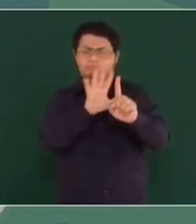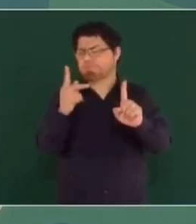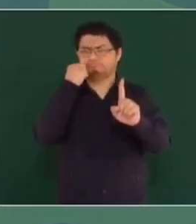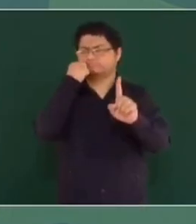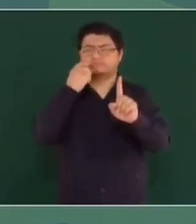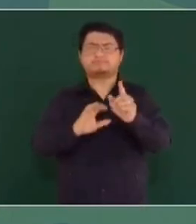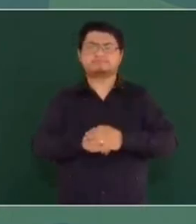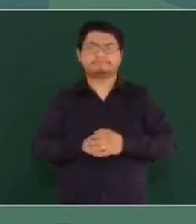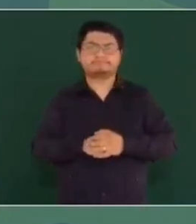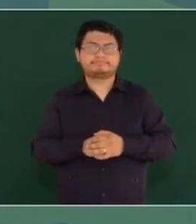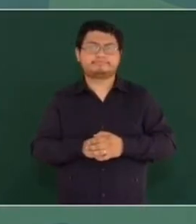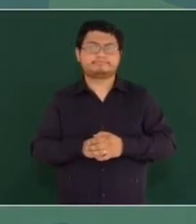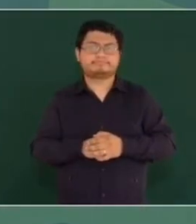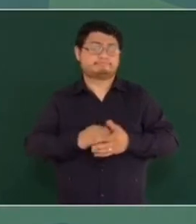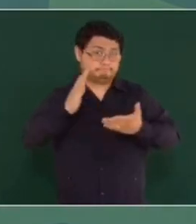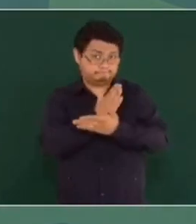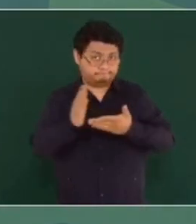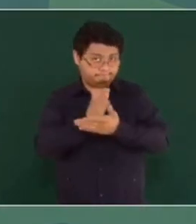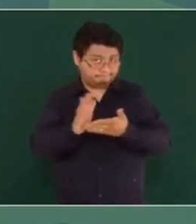Y además son